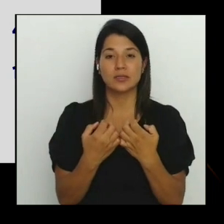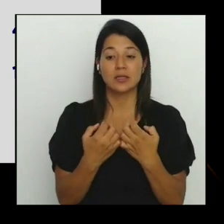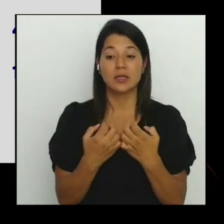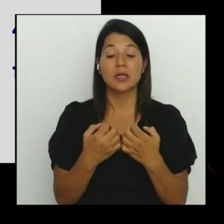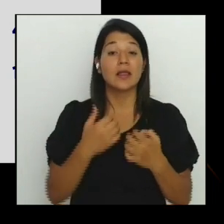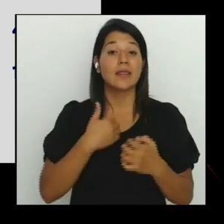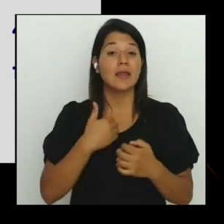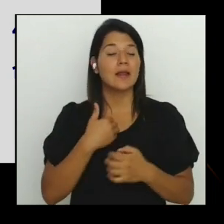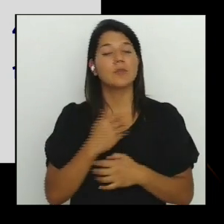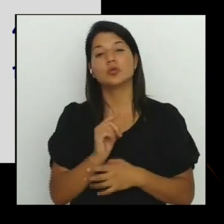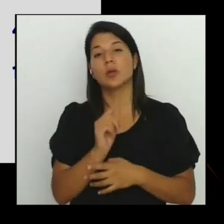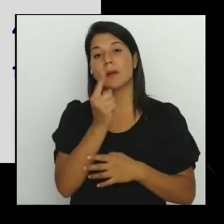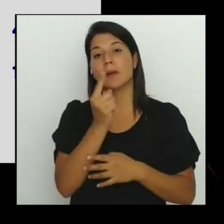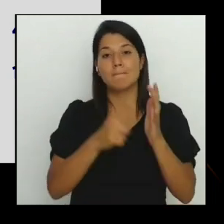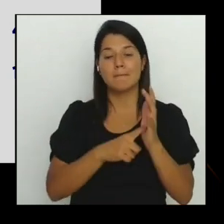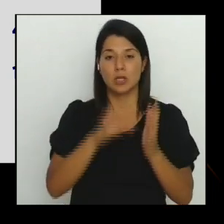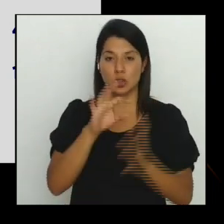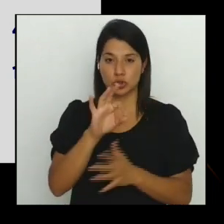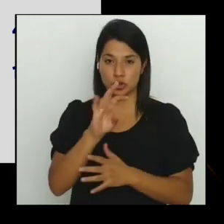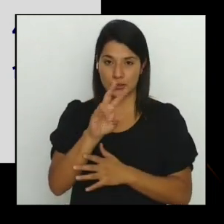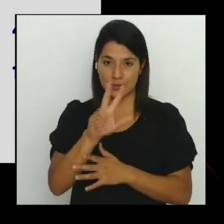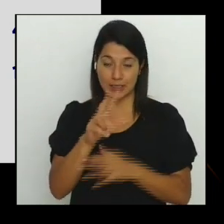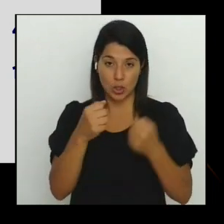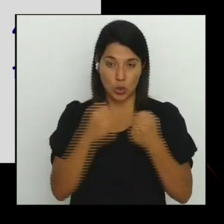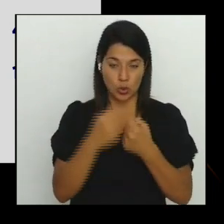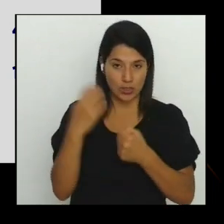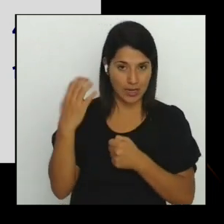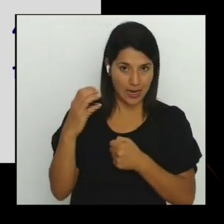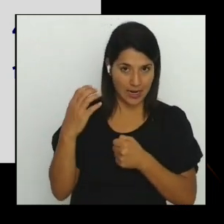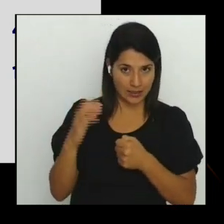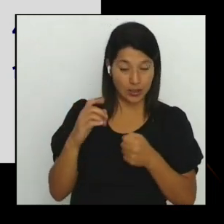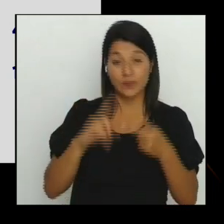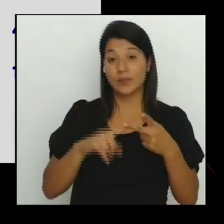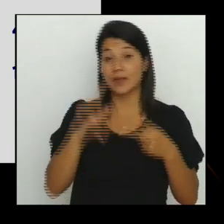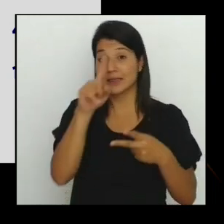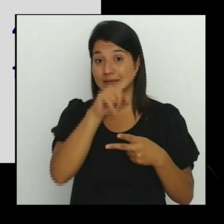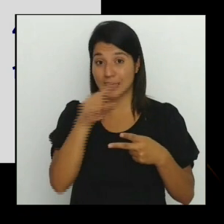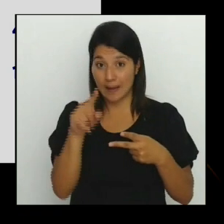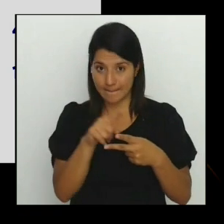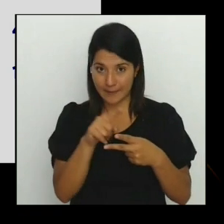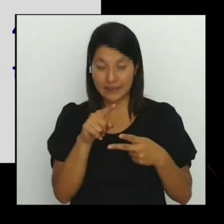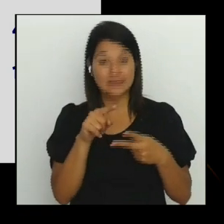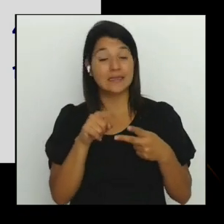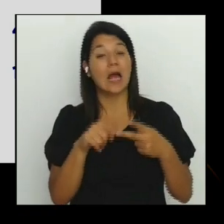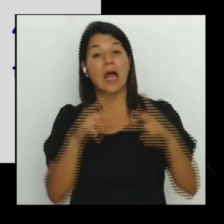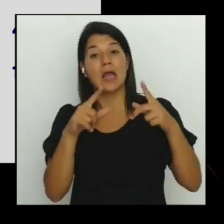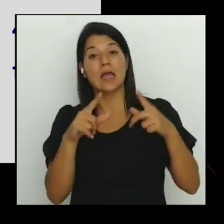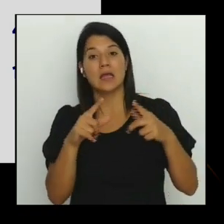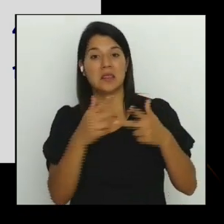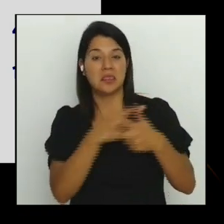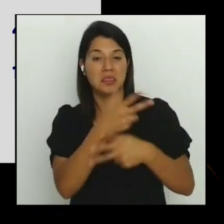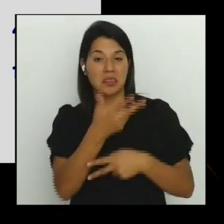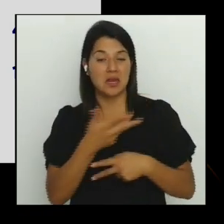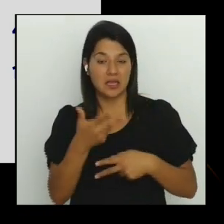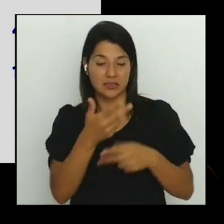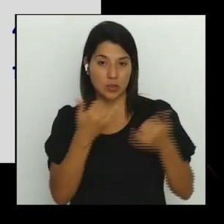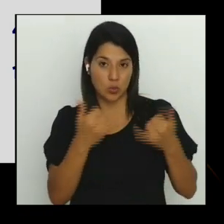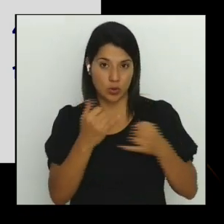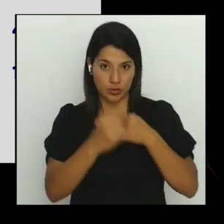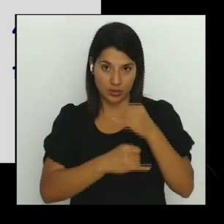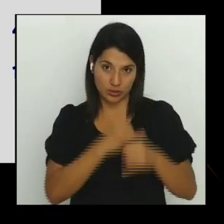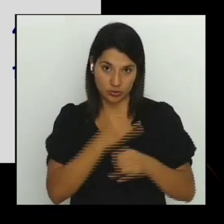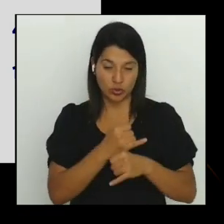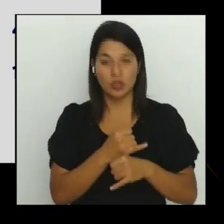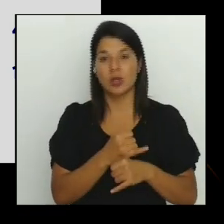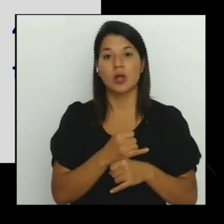1973 ante el Cartaginés en el Estadio Ricardo Zapriza en medio de una triangular internacional que también tuvo el Liverpool de Uruguay como invitado